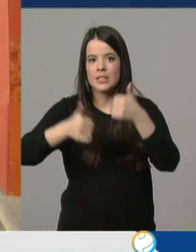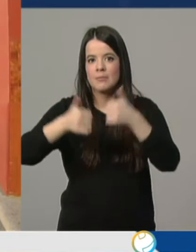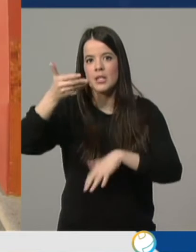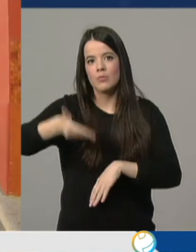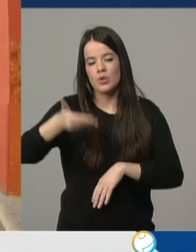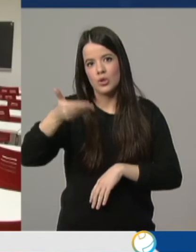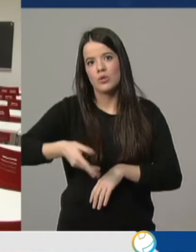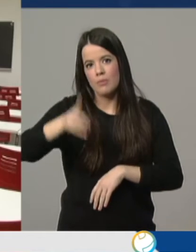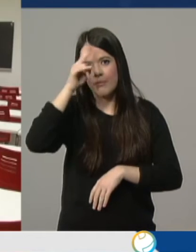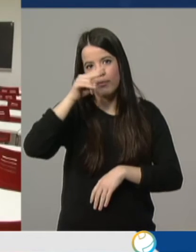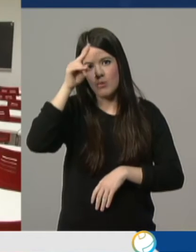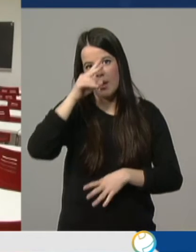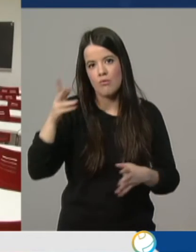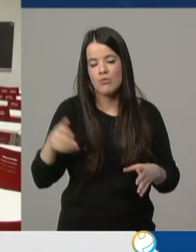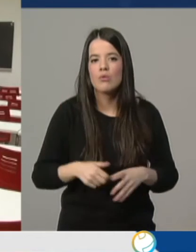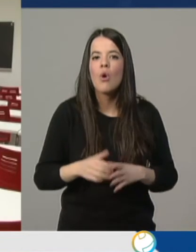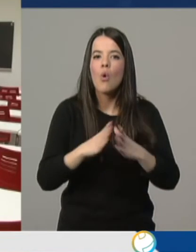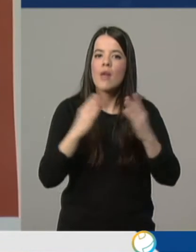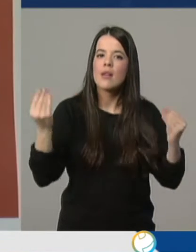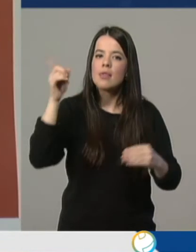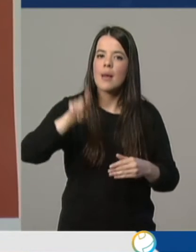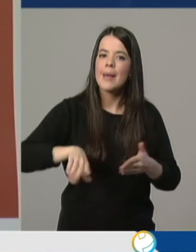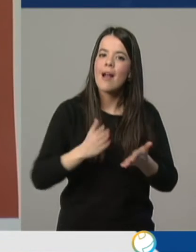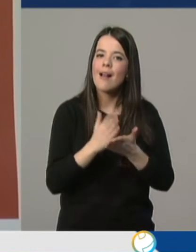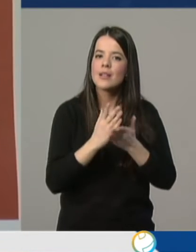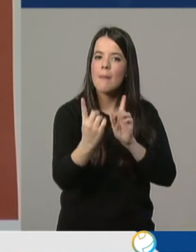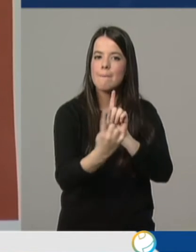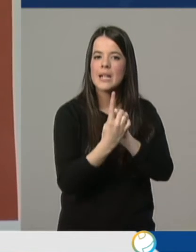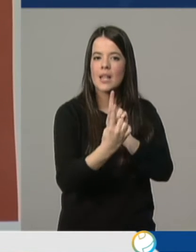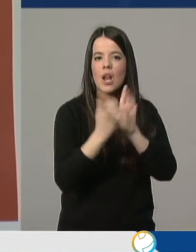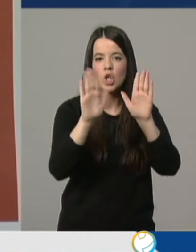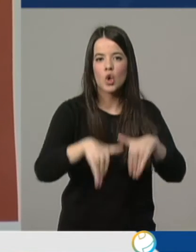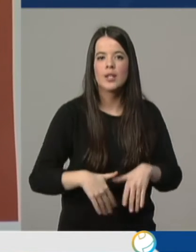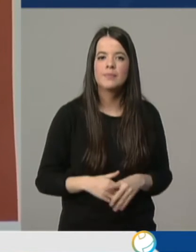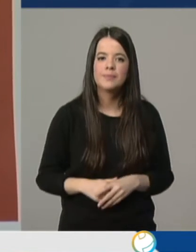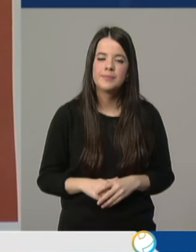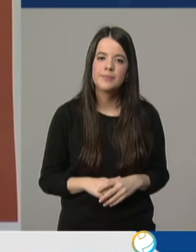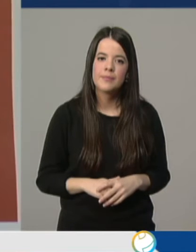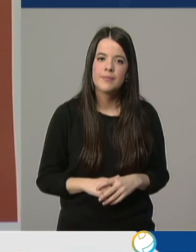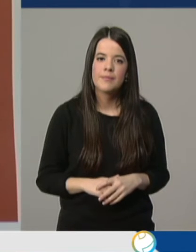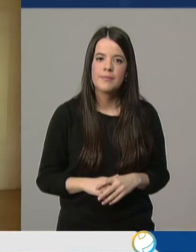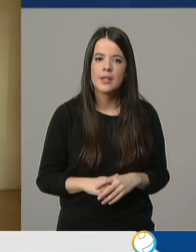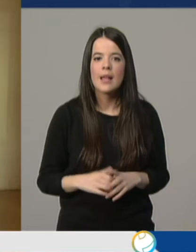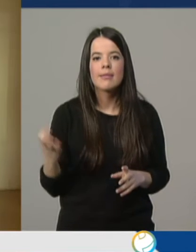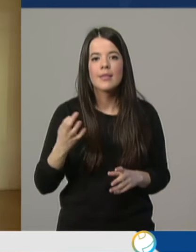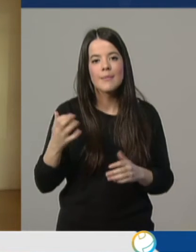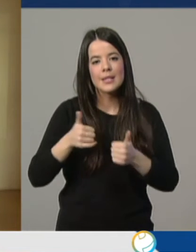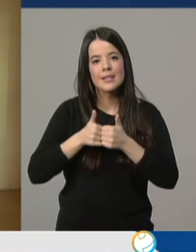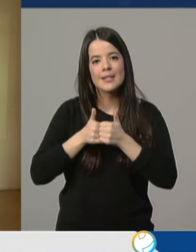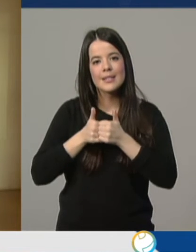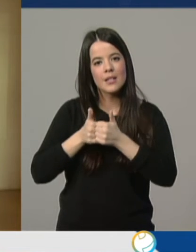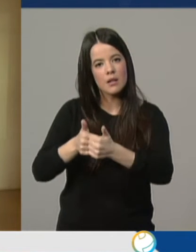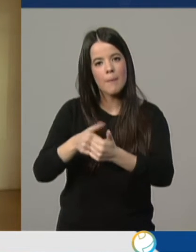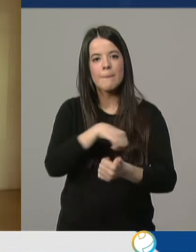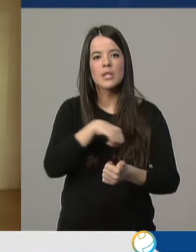muy, muy preocupados. La universidad también sin clases presenciales. Seguir de forma totalmente personalizada a